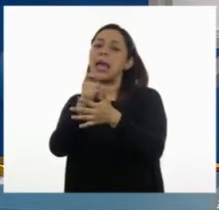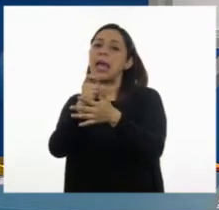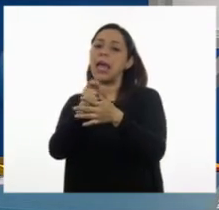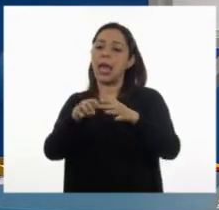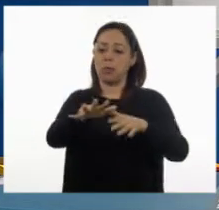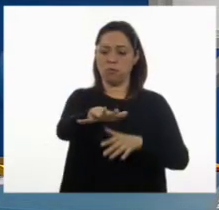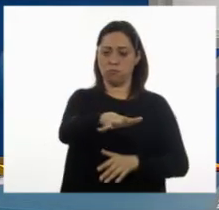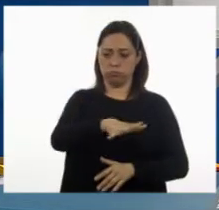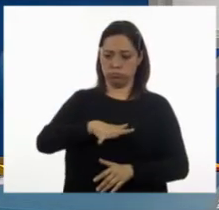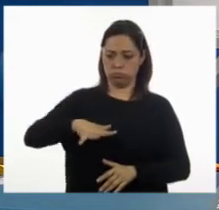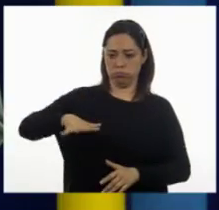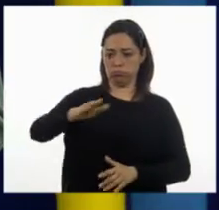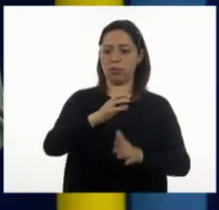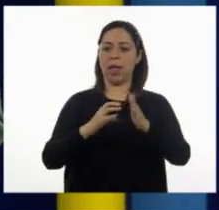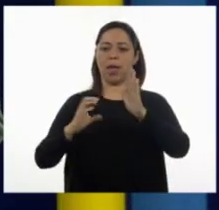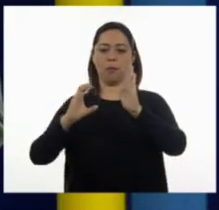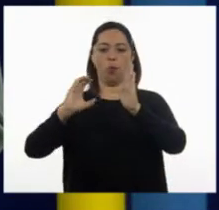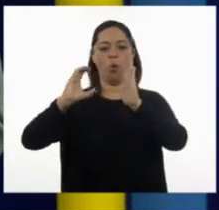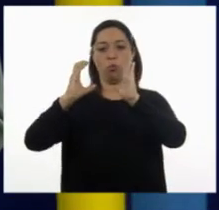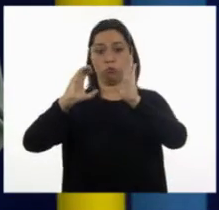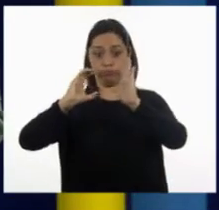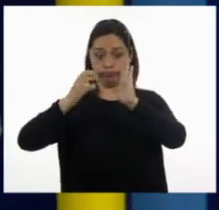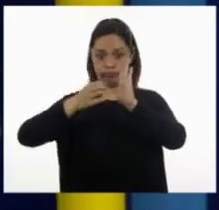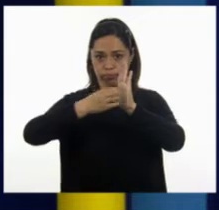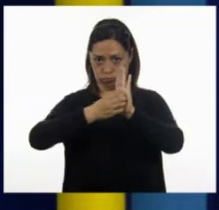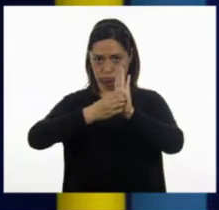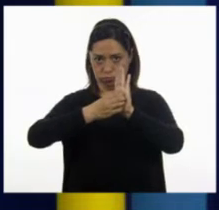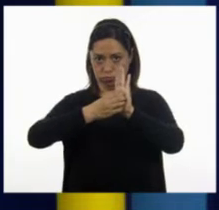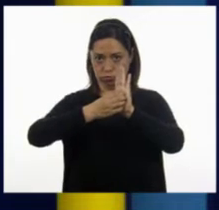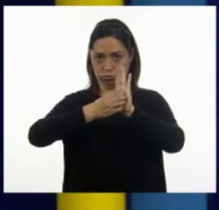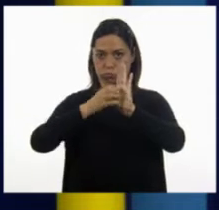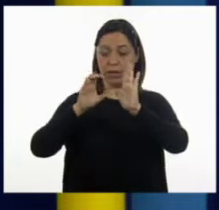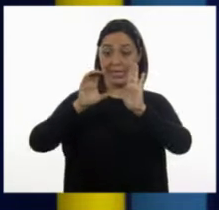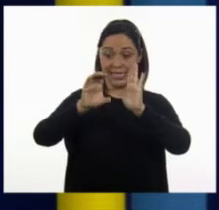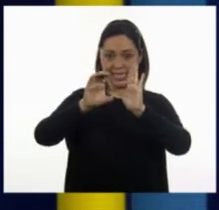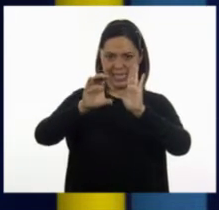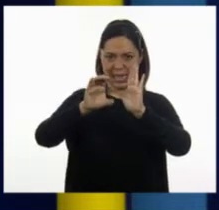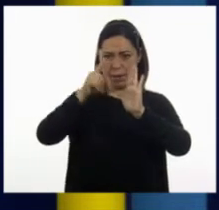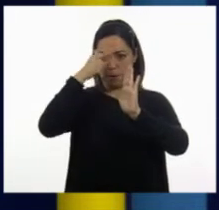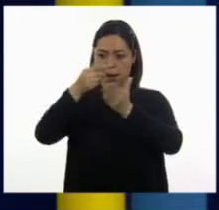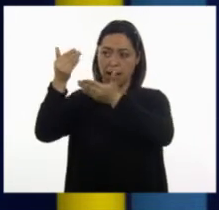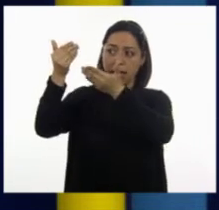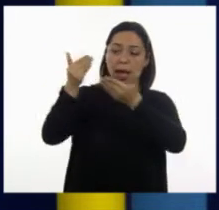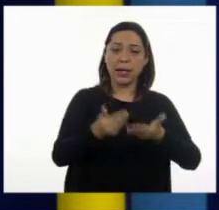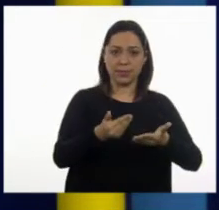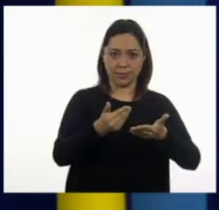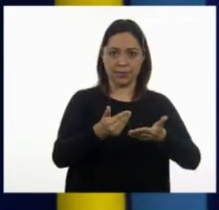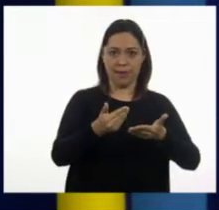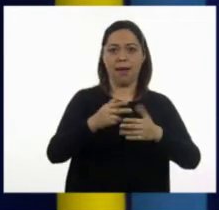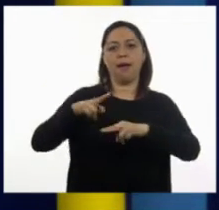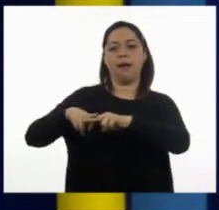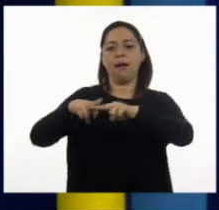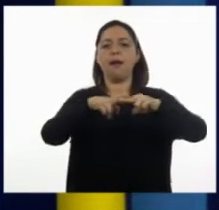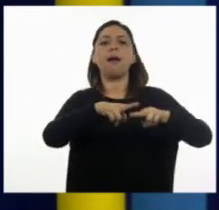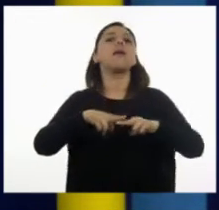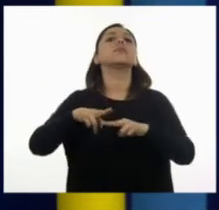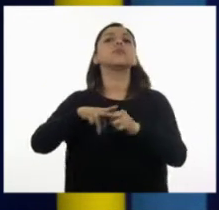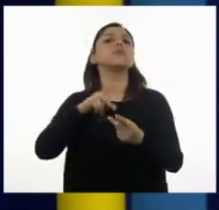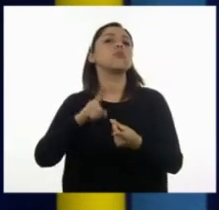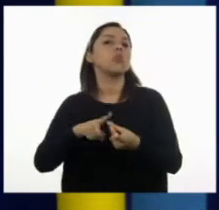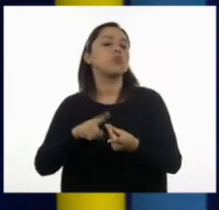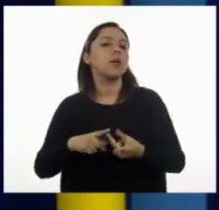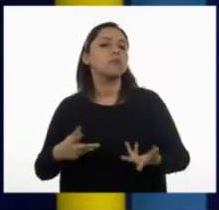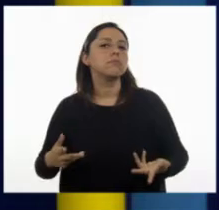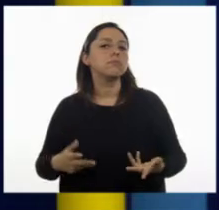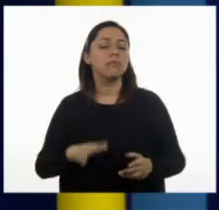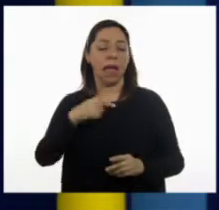sus asientos? Pues yo creo que lo primero que tendría que explicarles sería, primero que nada,